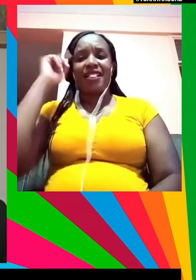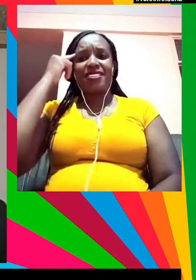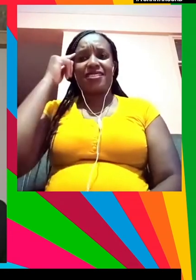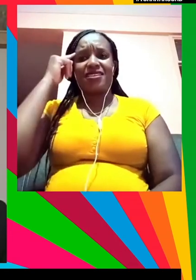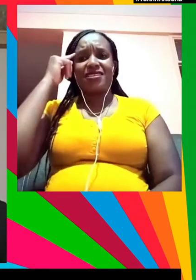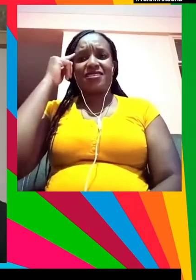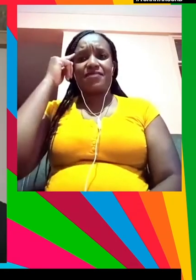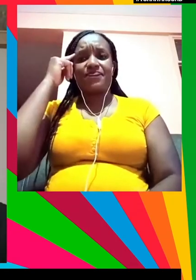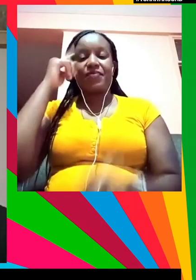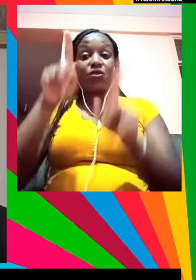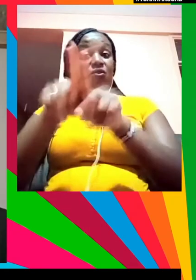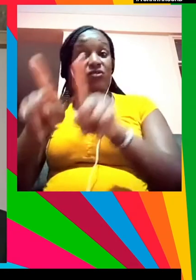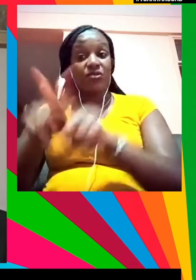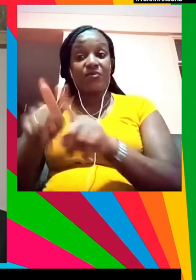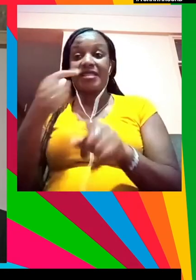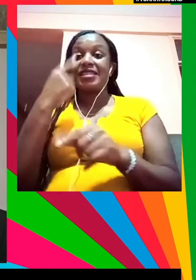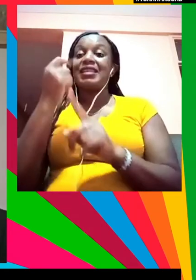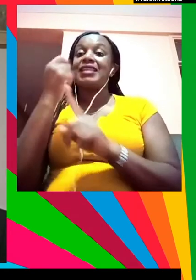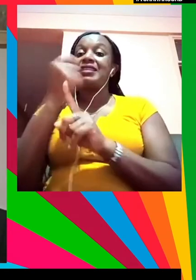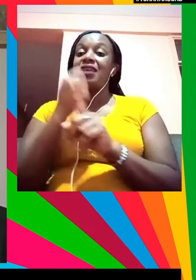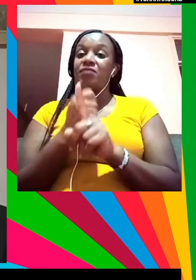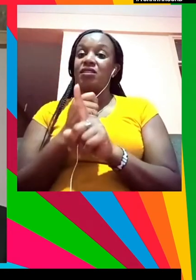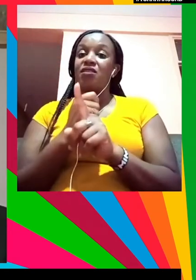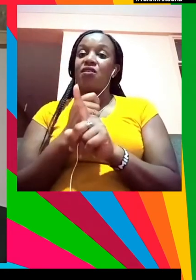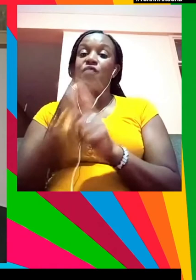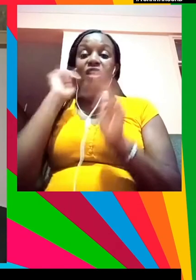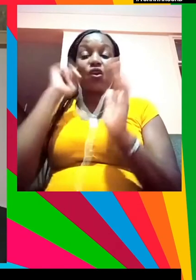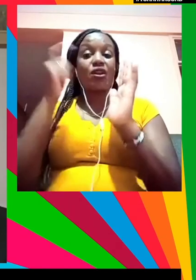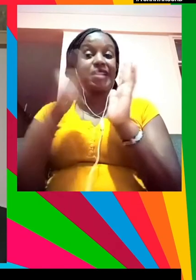Y también Bayo comentaba el reconocimiento